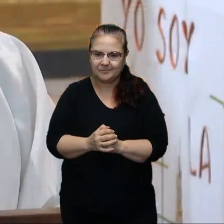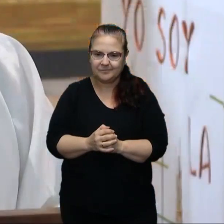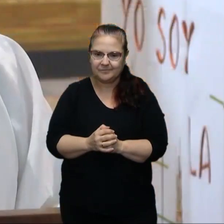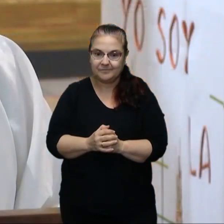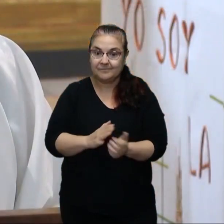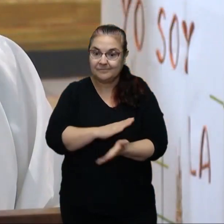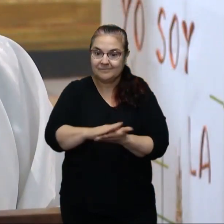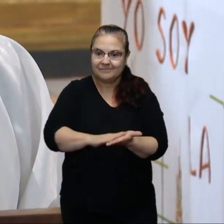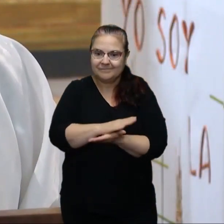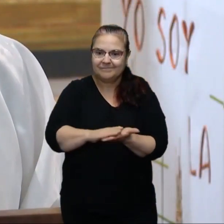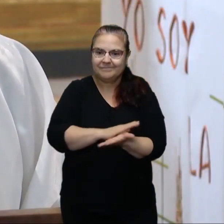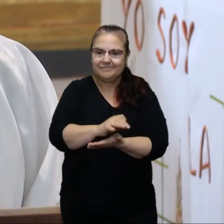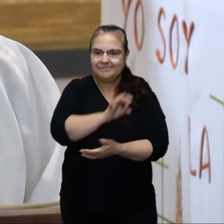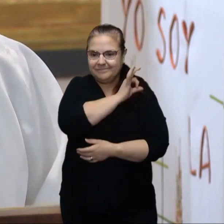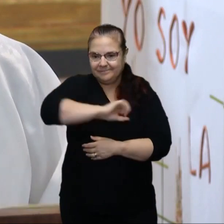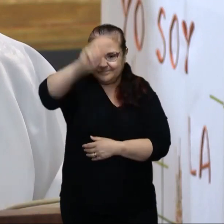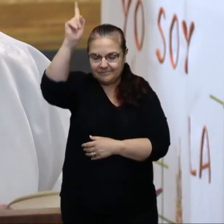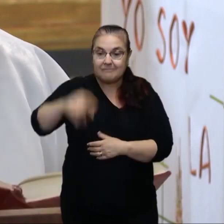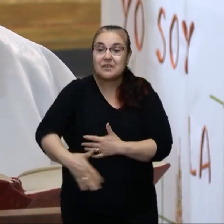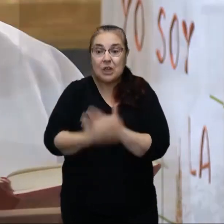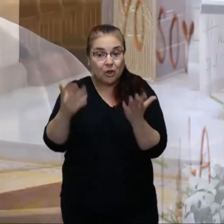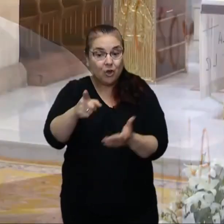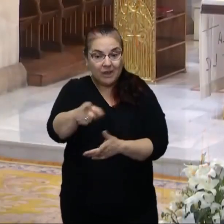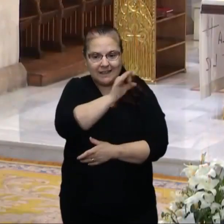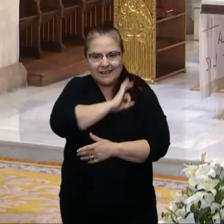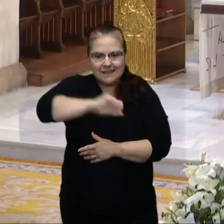Palabra del Señor.